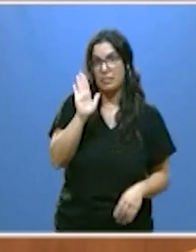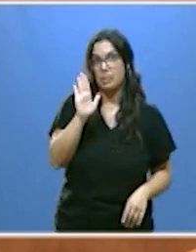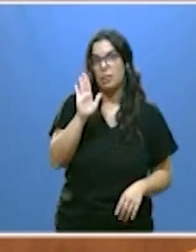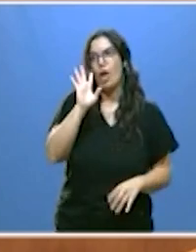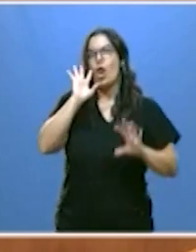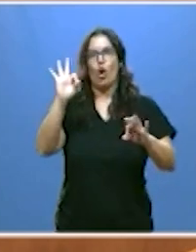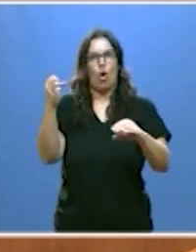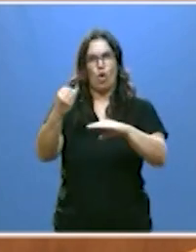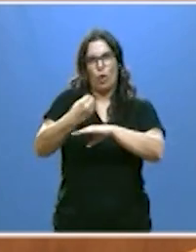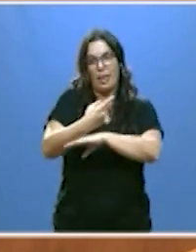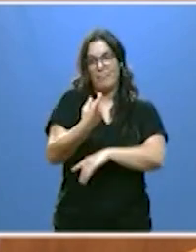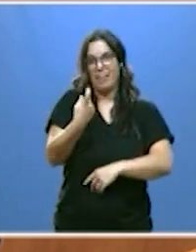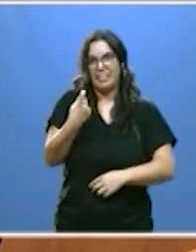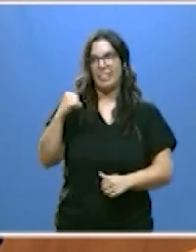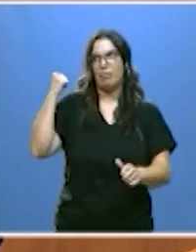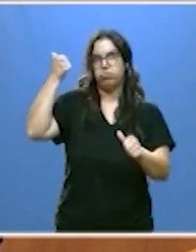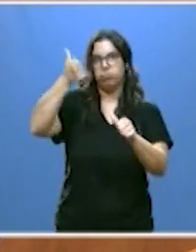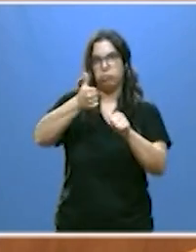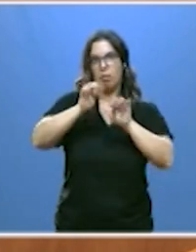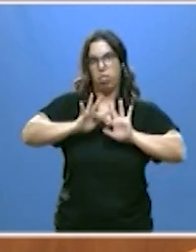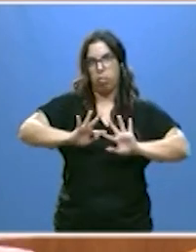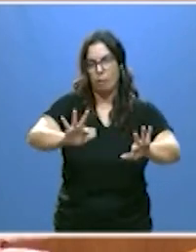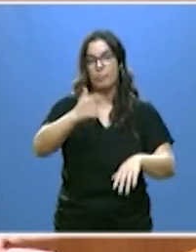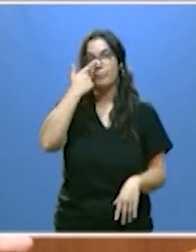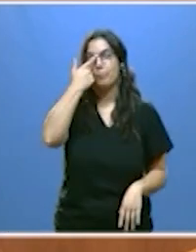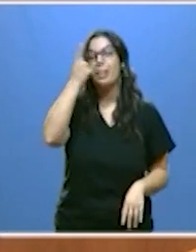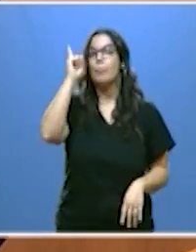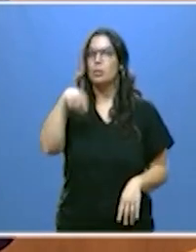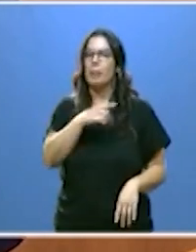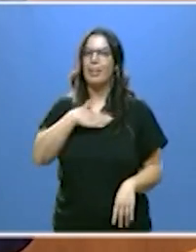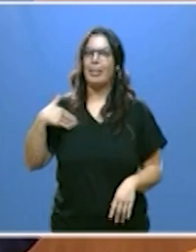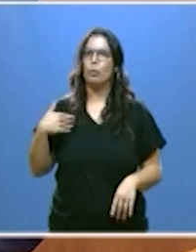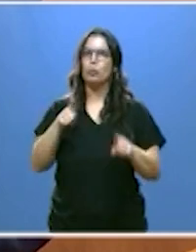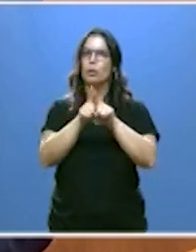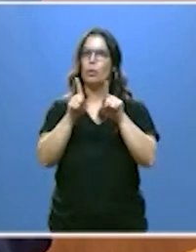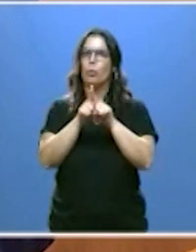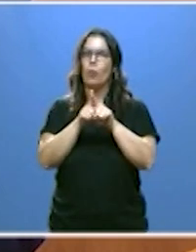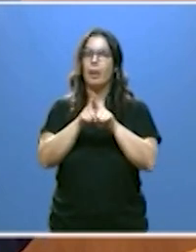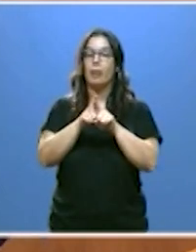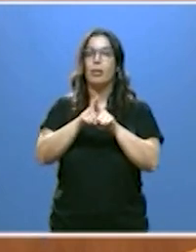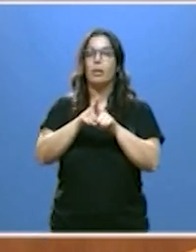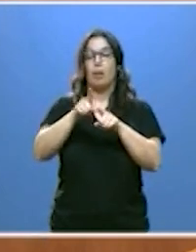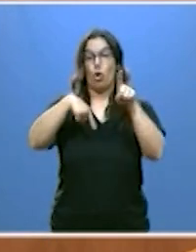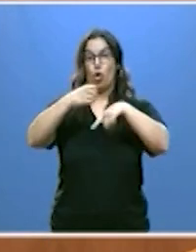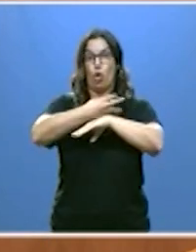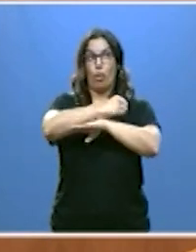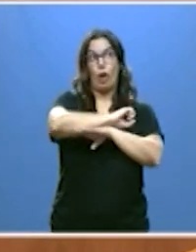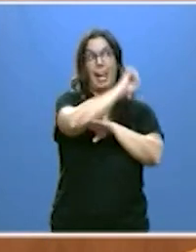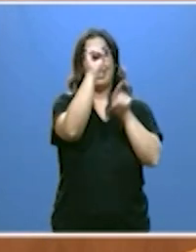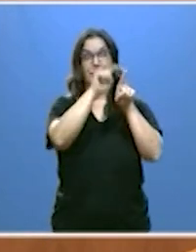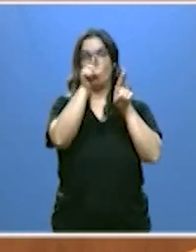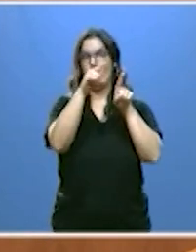ferrocarriles pendientes desde hace años pero también un tratamiento equilibrado respecto al corredor atlántico que lo equipare